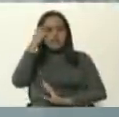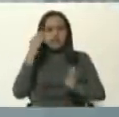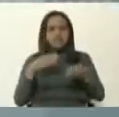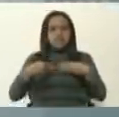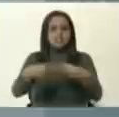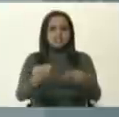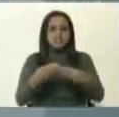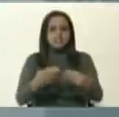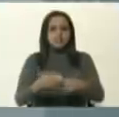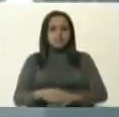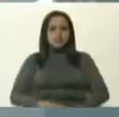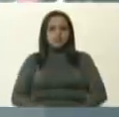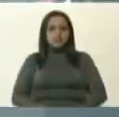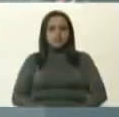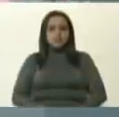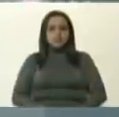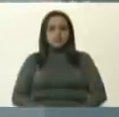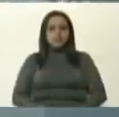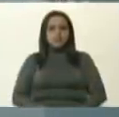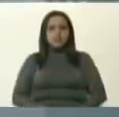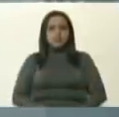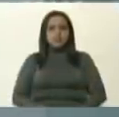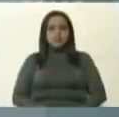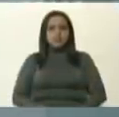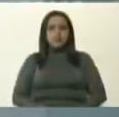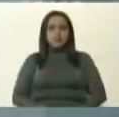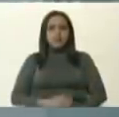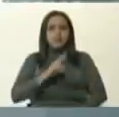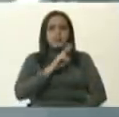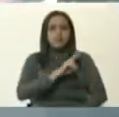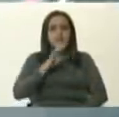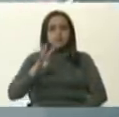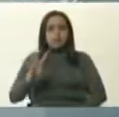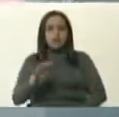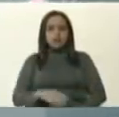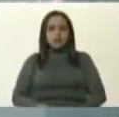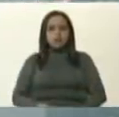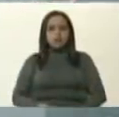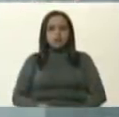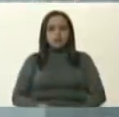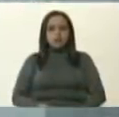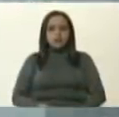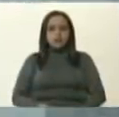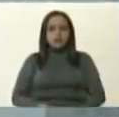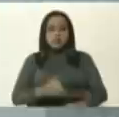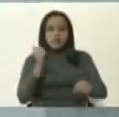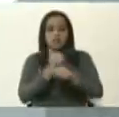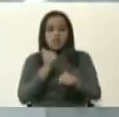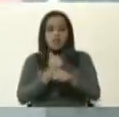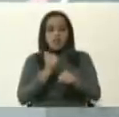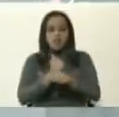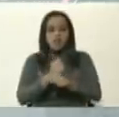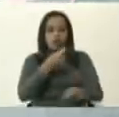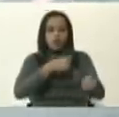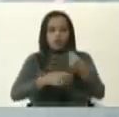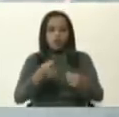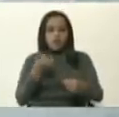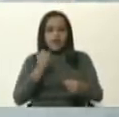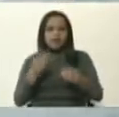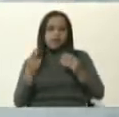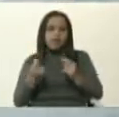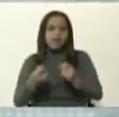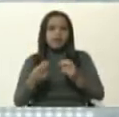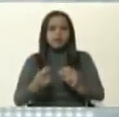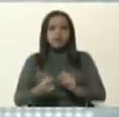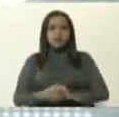flexibilización, donde 24 sectores de la vida económica nacional están activos, con